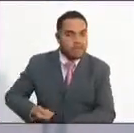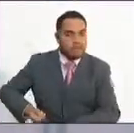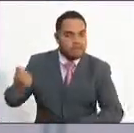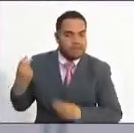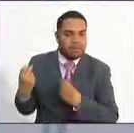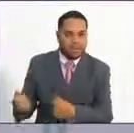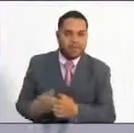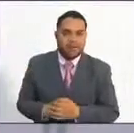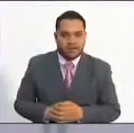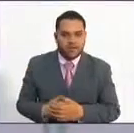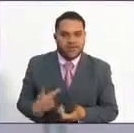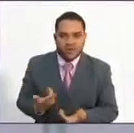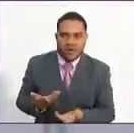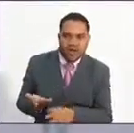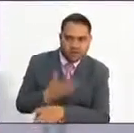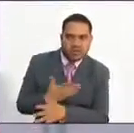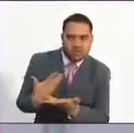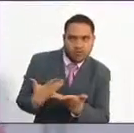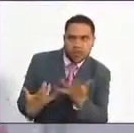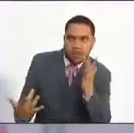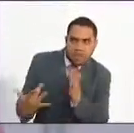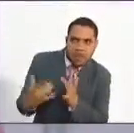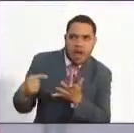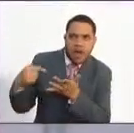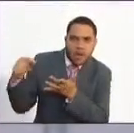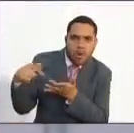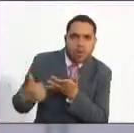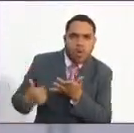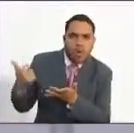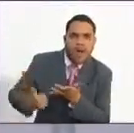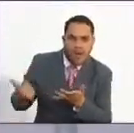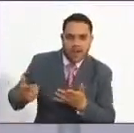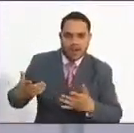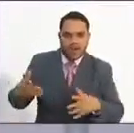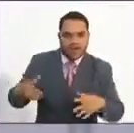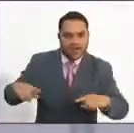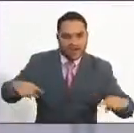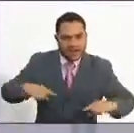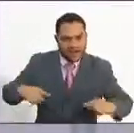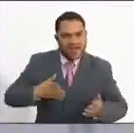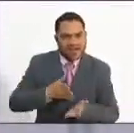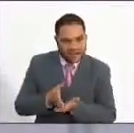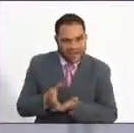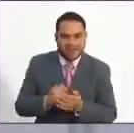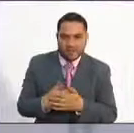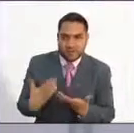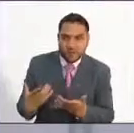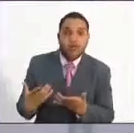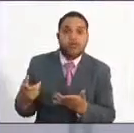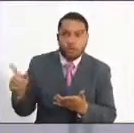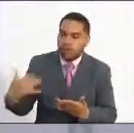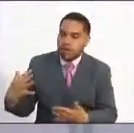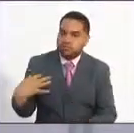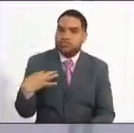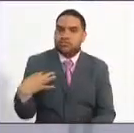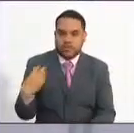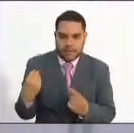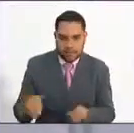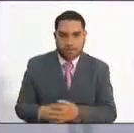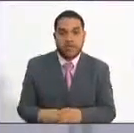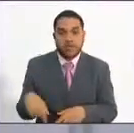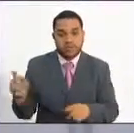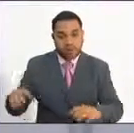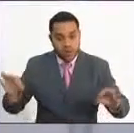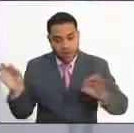administrativa. Pues también es bueno aclarar que la Comisión Nacional de Servicio Civil apoya a las entidades